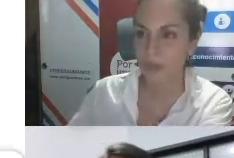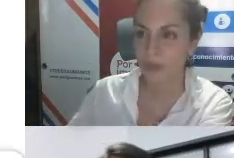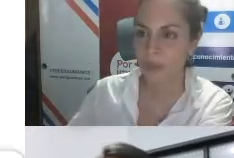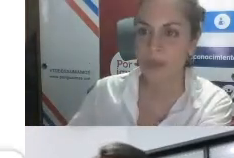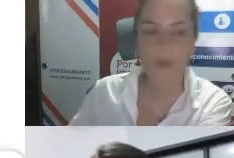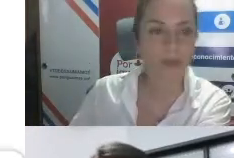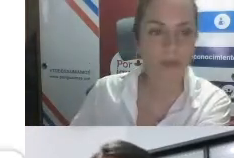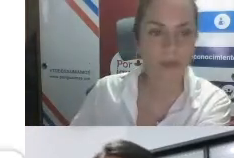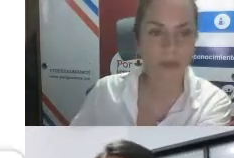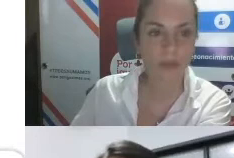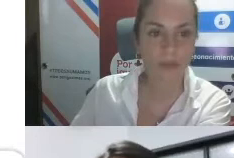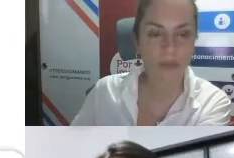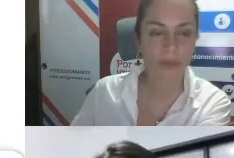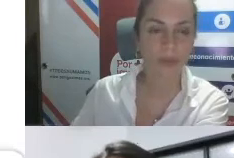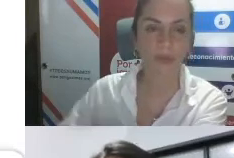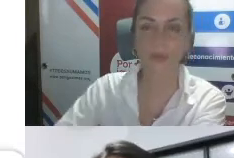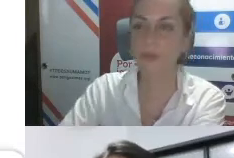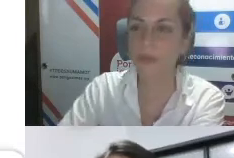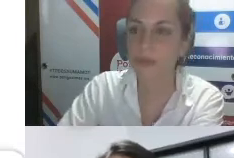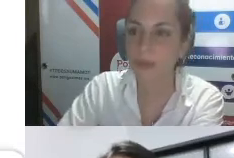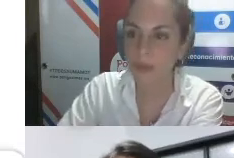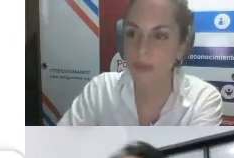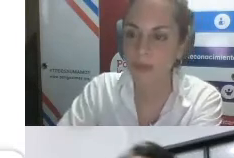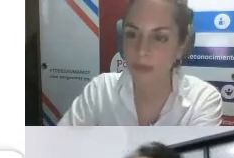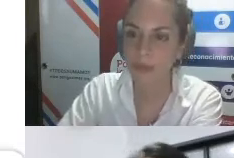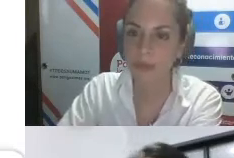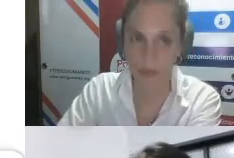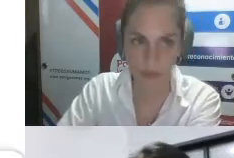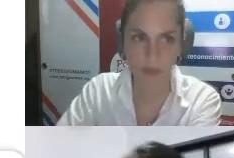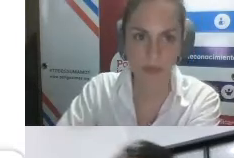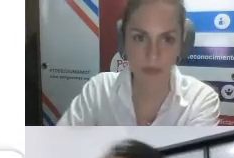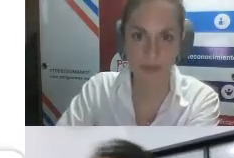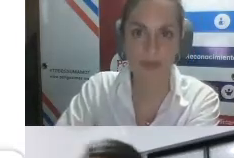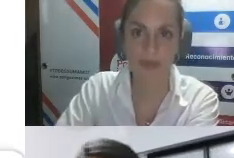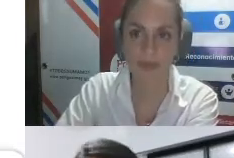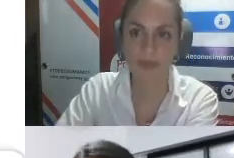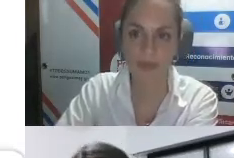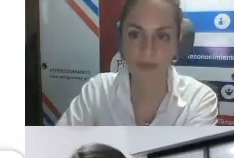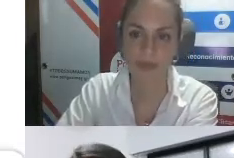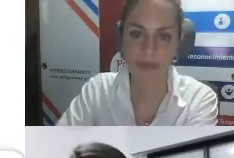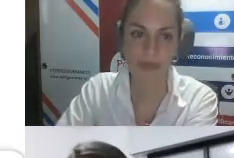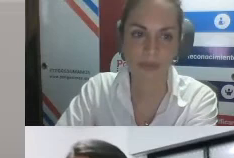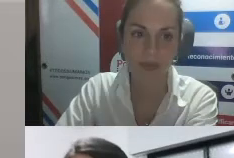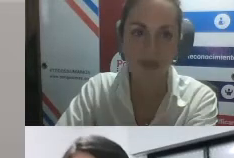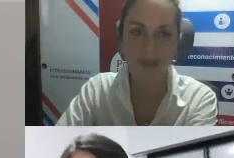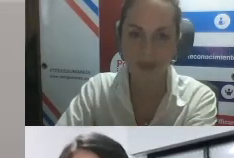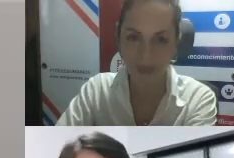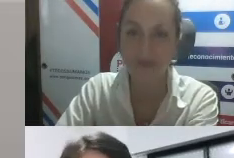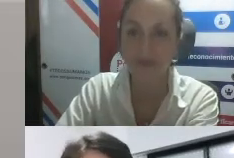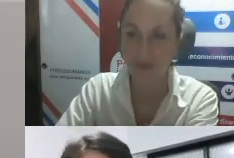bueno acá otro método que tiene que ver con los métodos relacionales lo que se hace la siguiente foto se